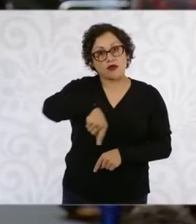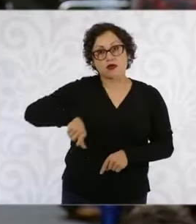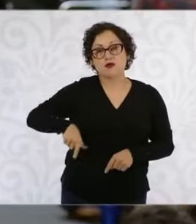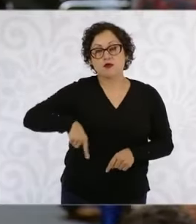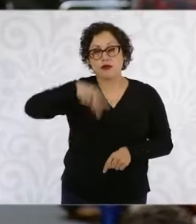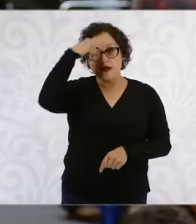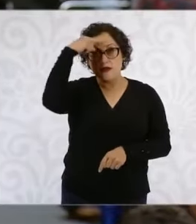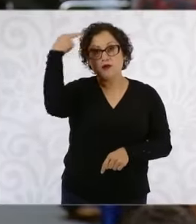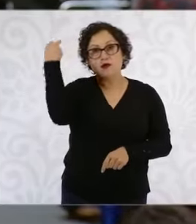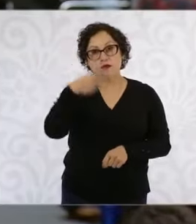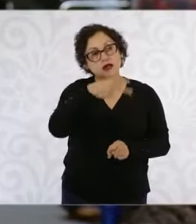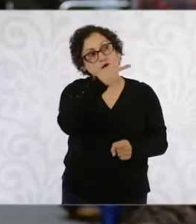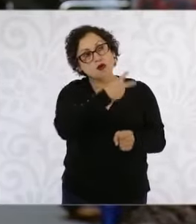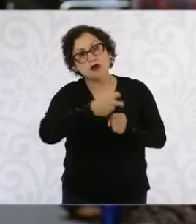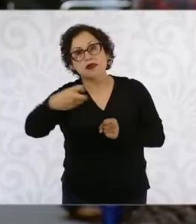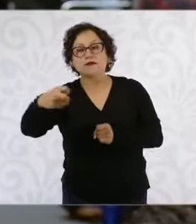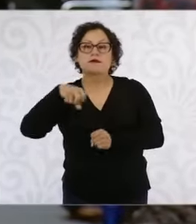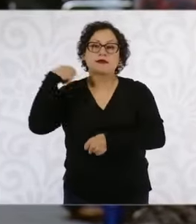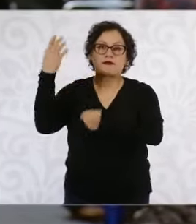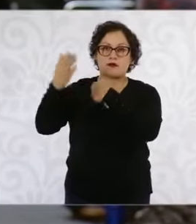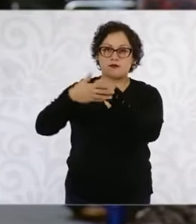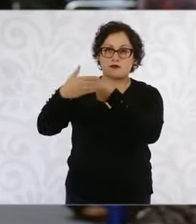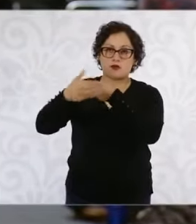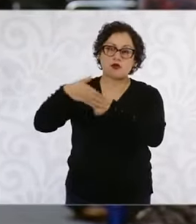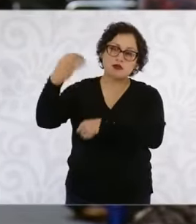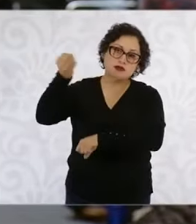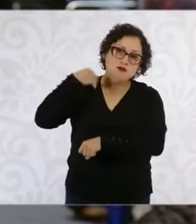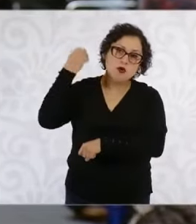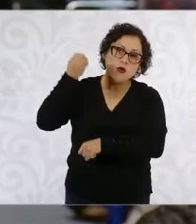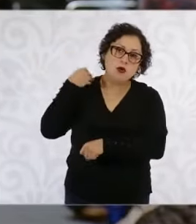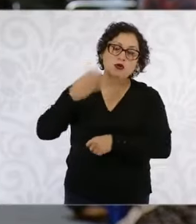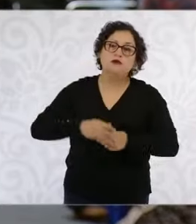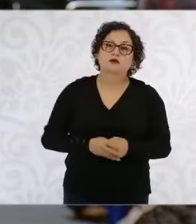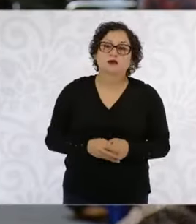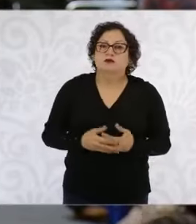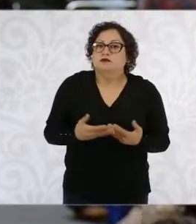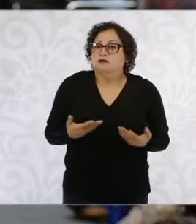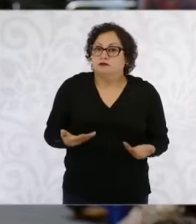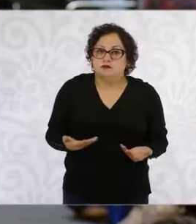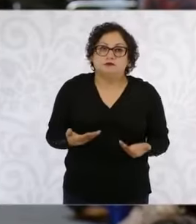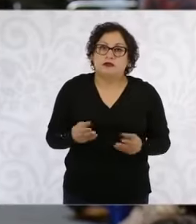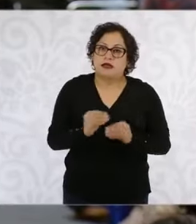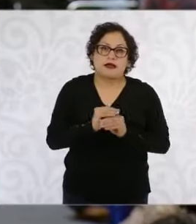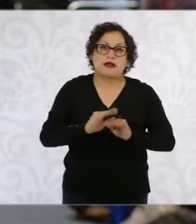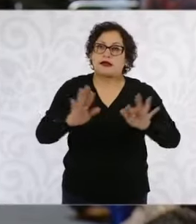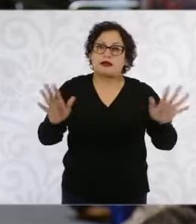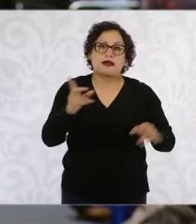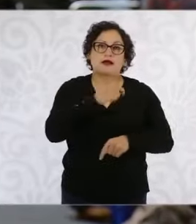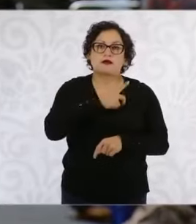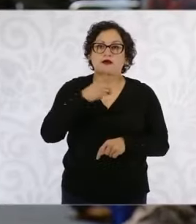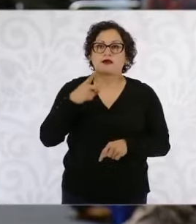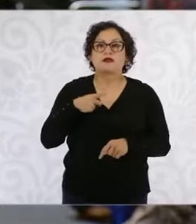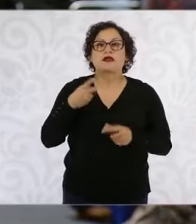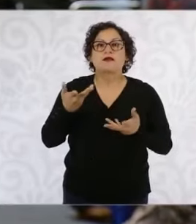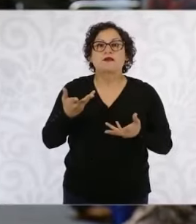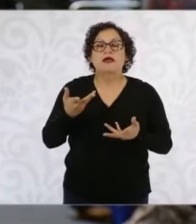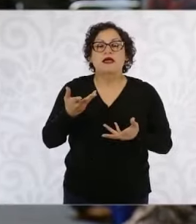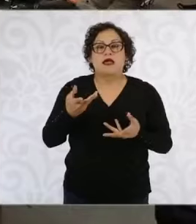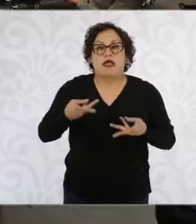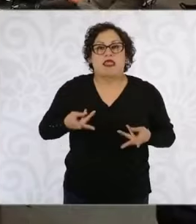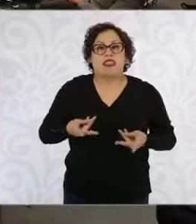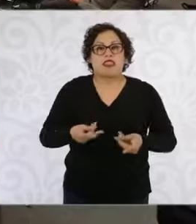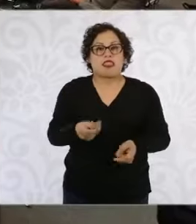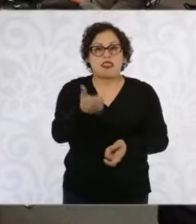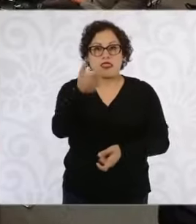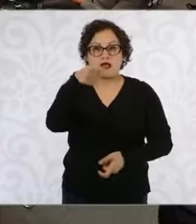asistir a esta cumbre o a esta expo. Evidentemente no genera ningún costo del erario público, todo lo contrario